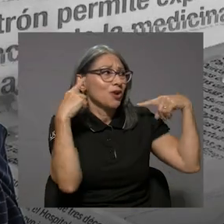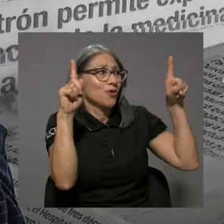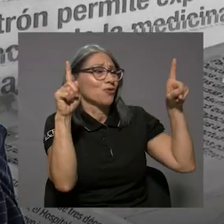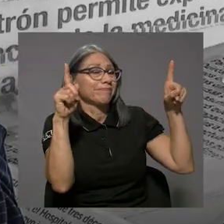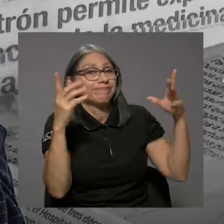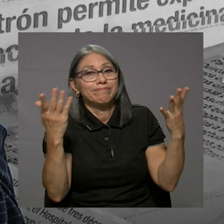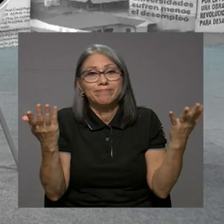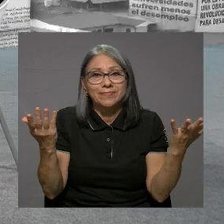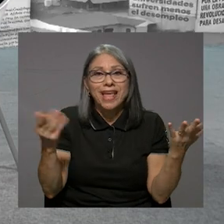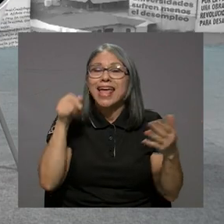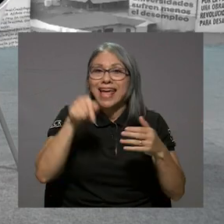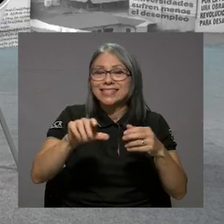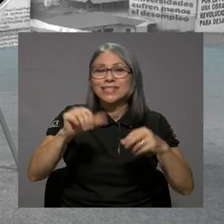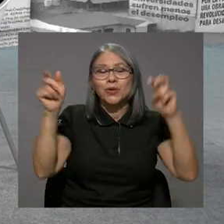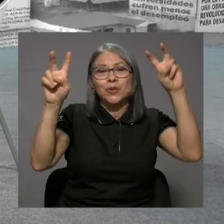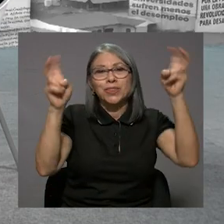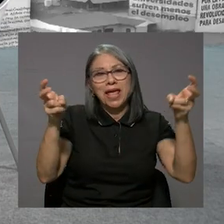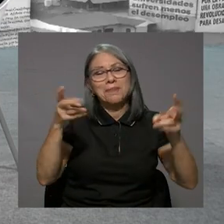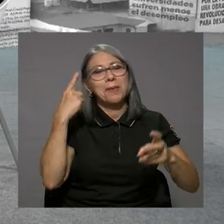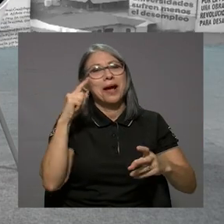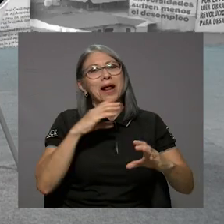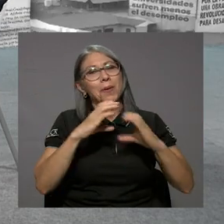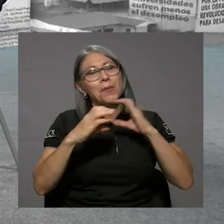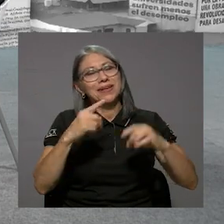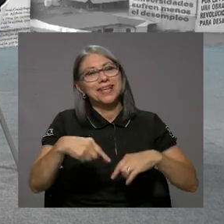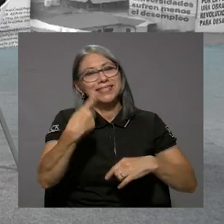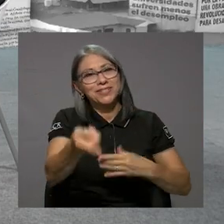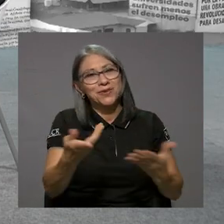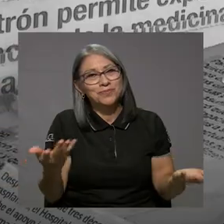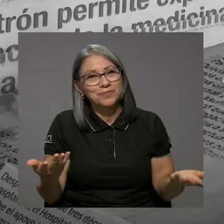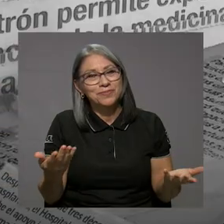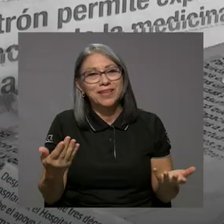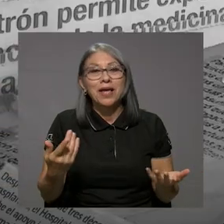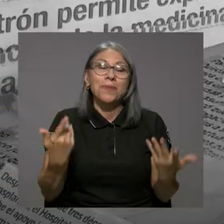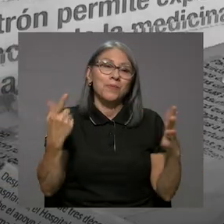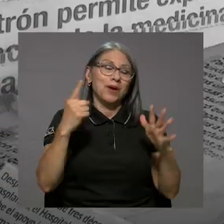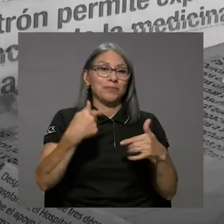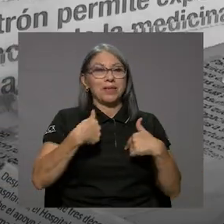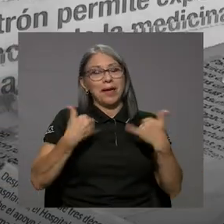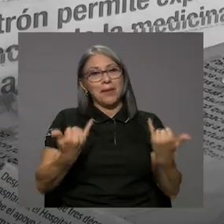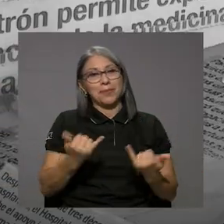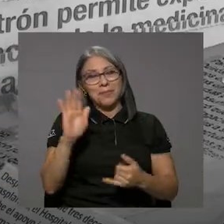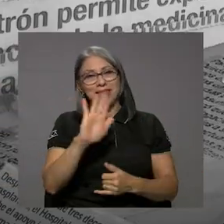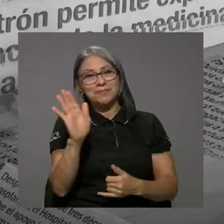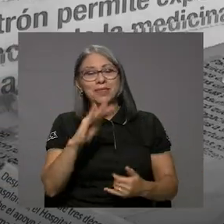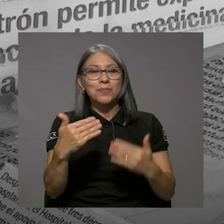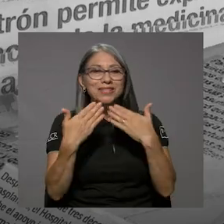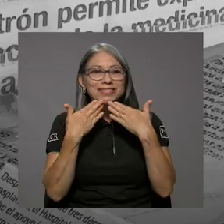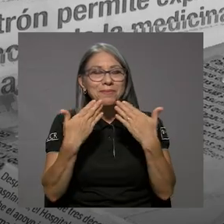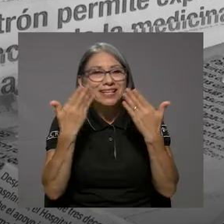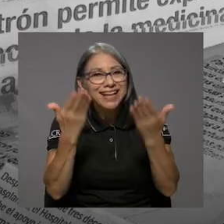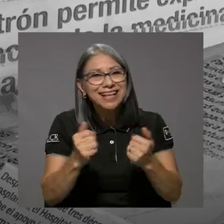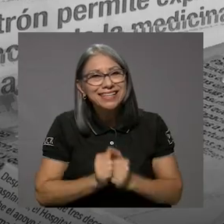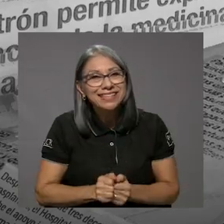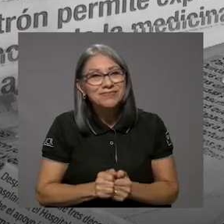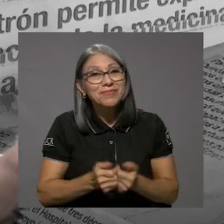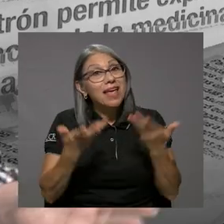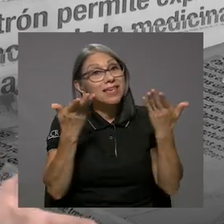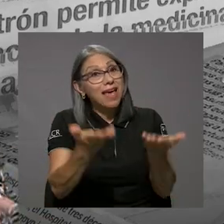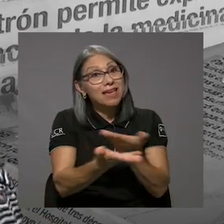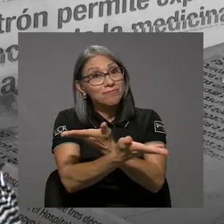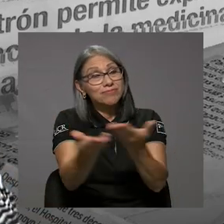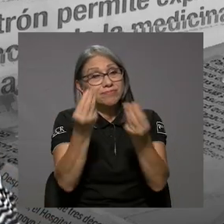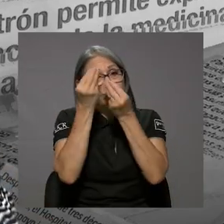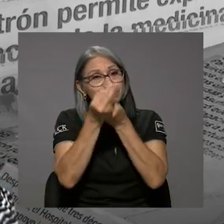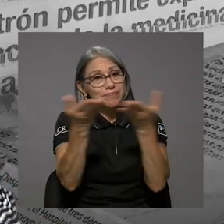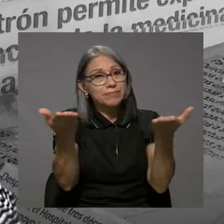se logró. Aquí, eso es otro tema de conversación. Bueno, para mí me despido, muchísimas gracias y ahí